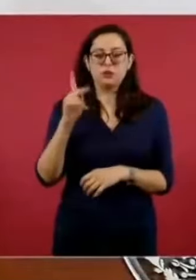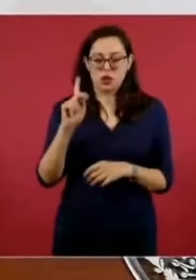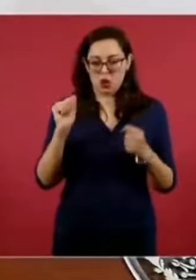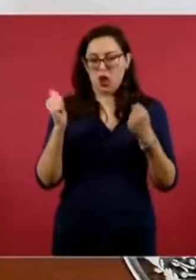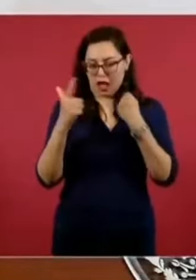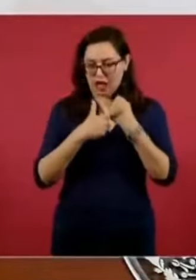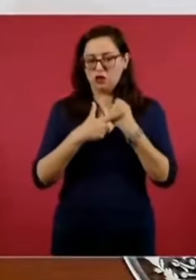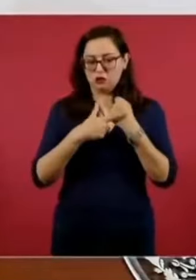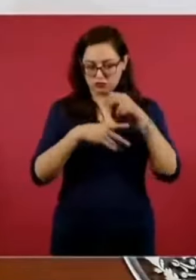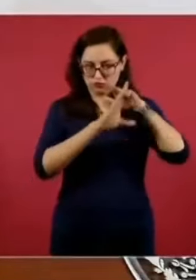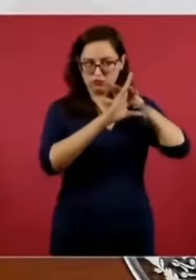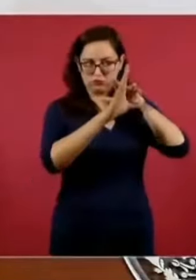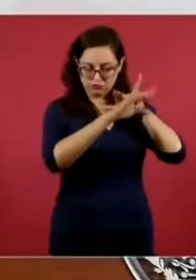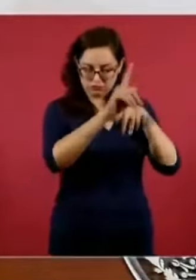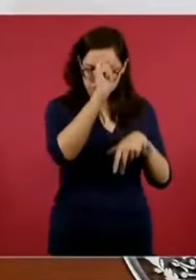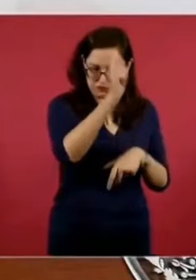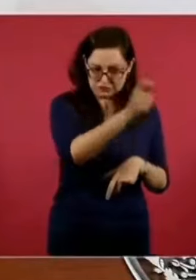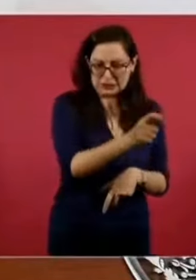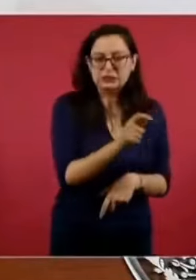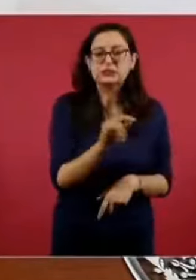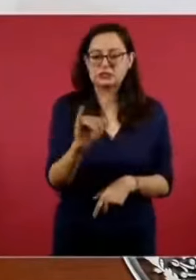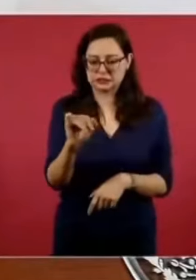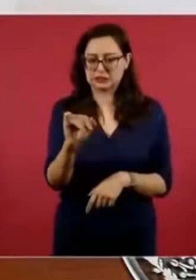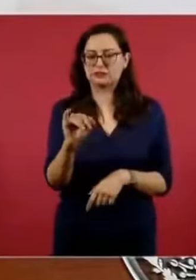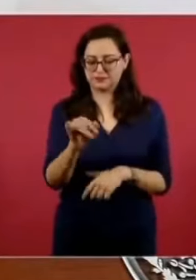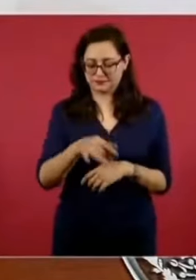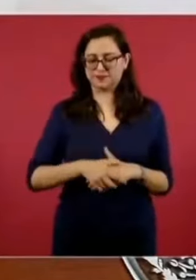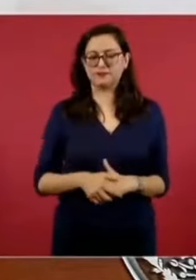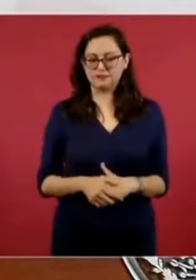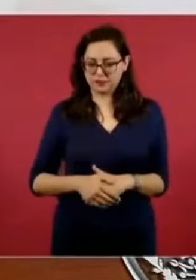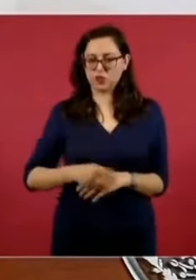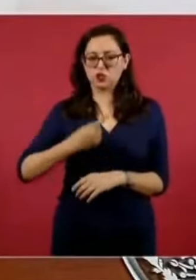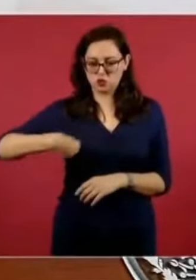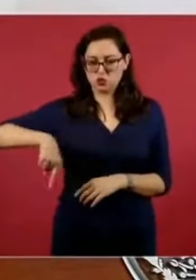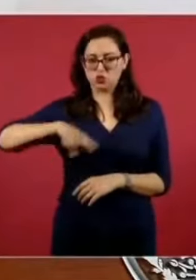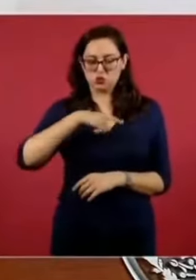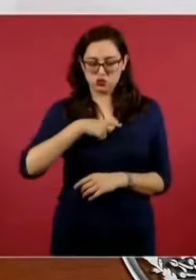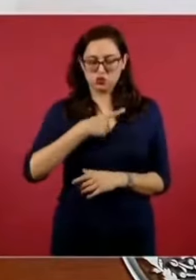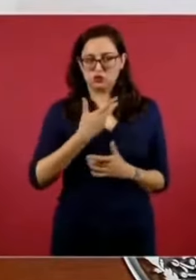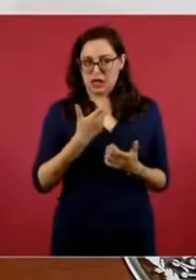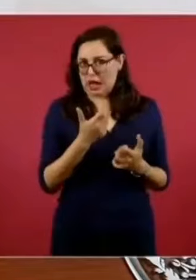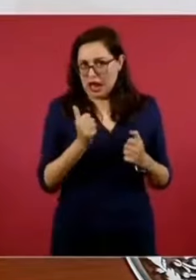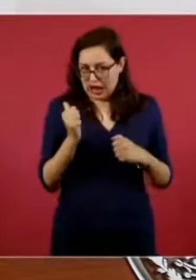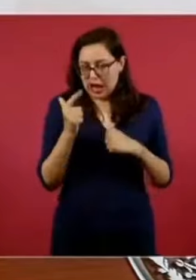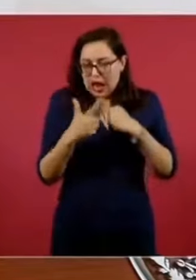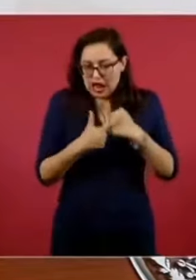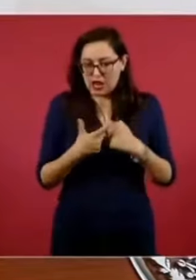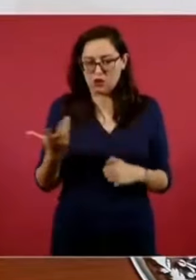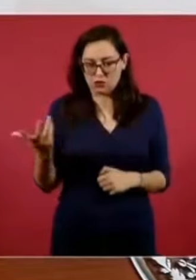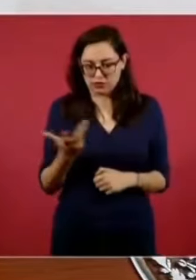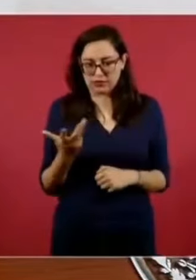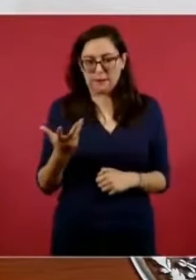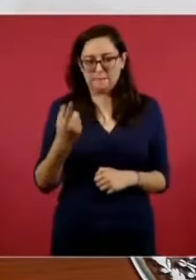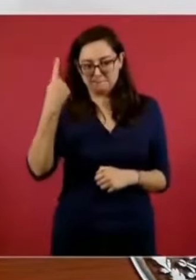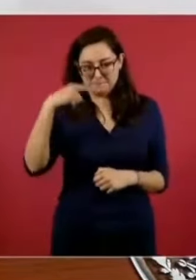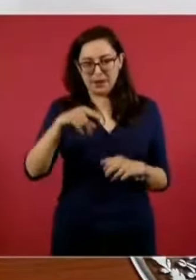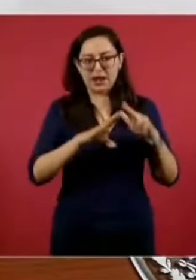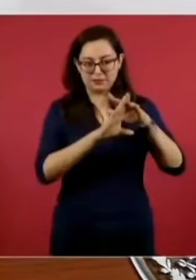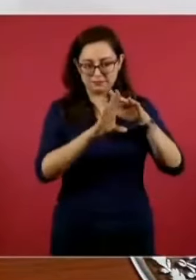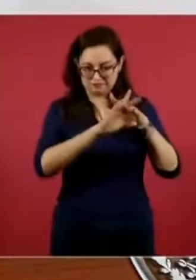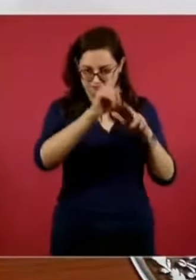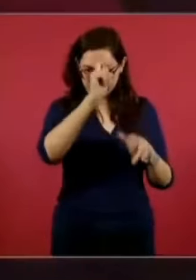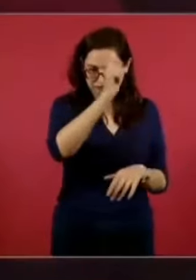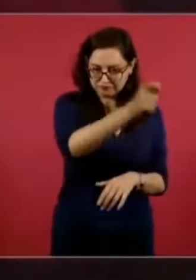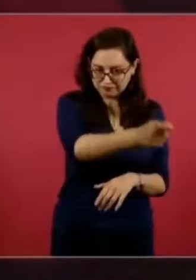que nosotros le ofrecemos a nuestros paisanos migrantes.